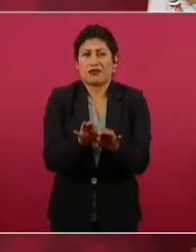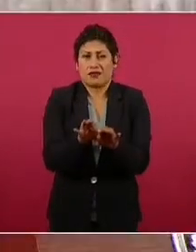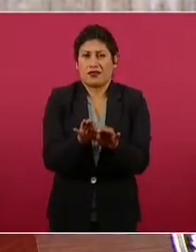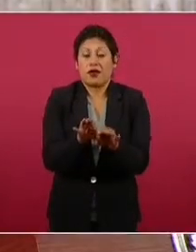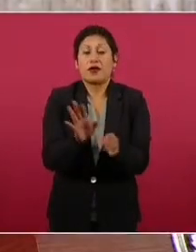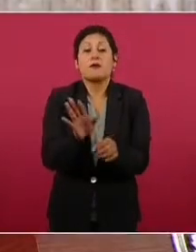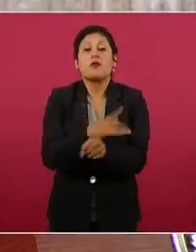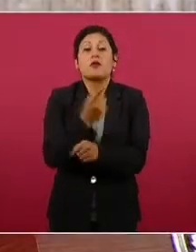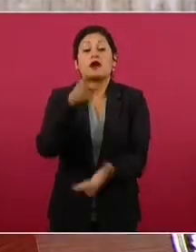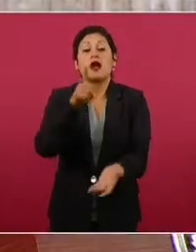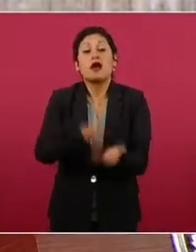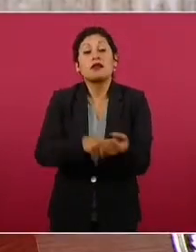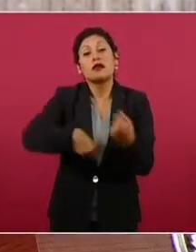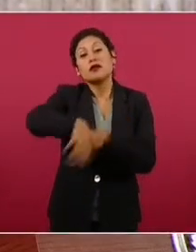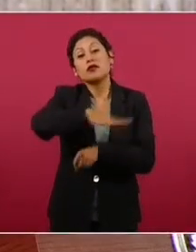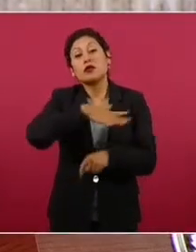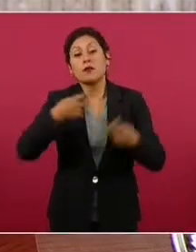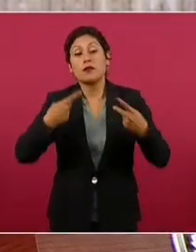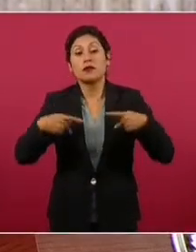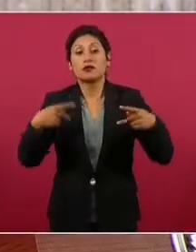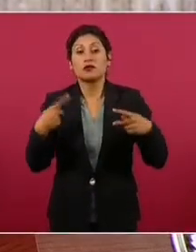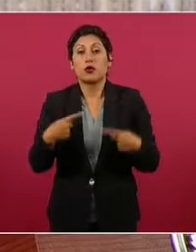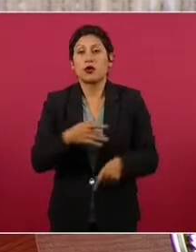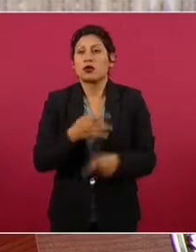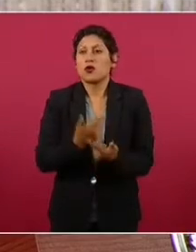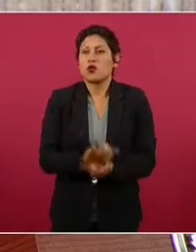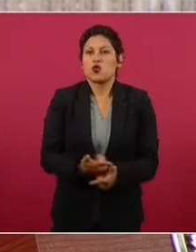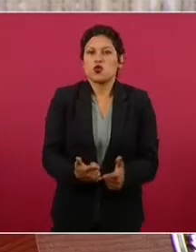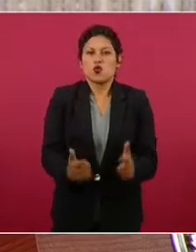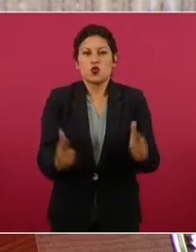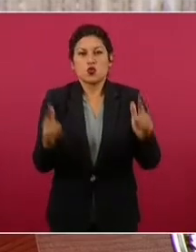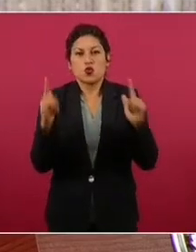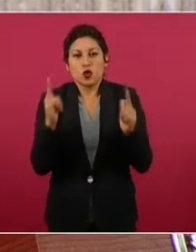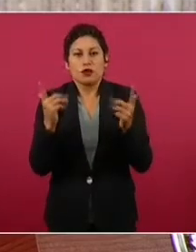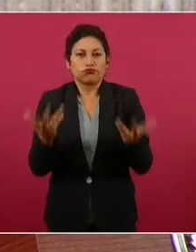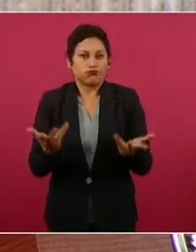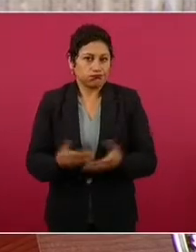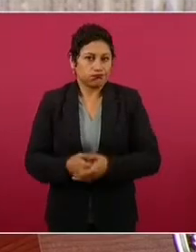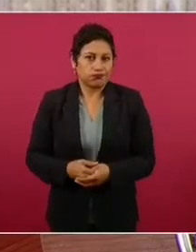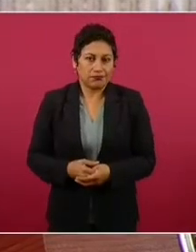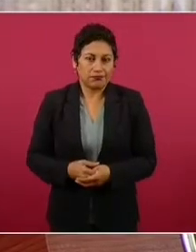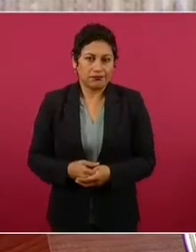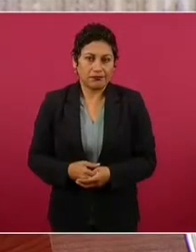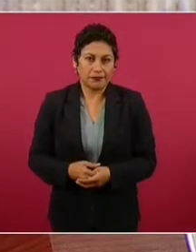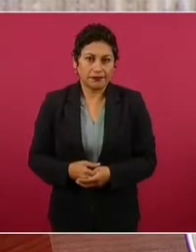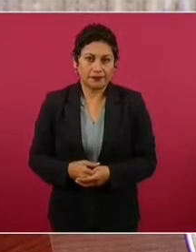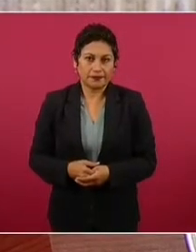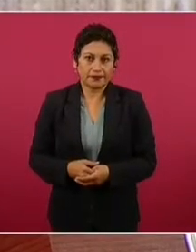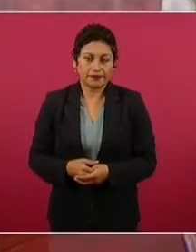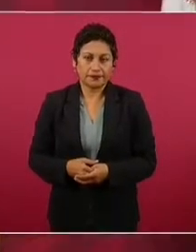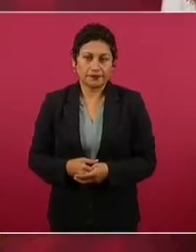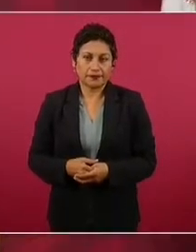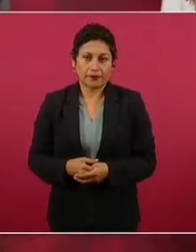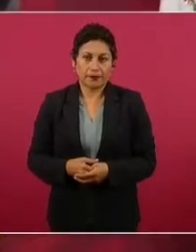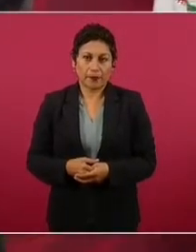libertad, con